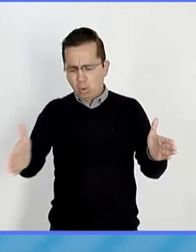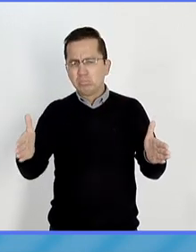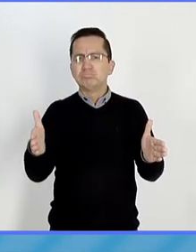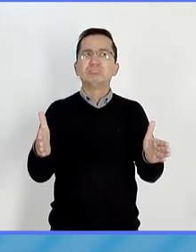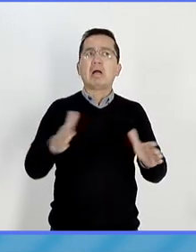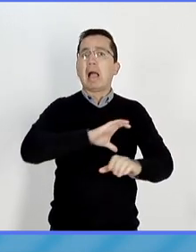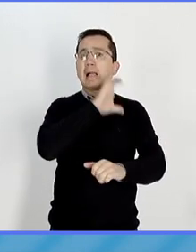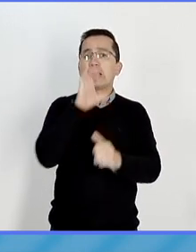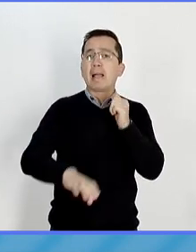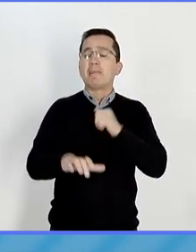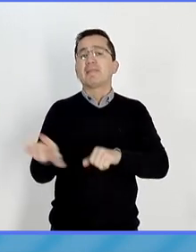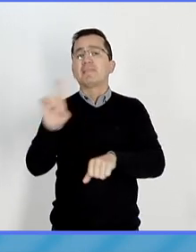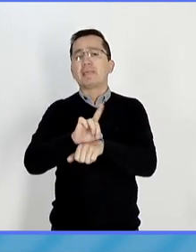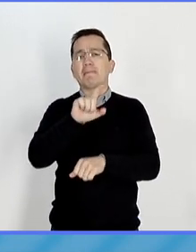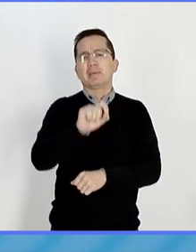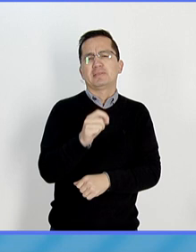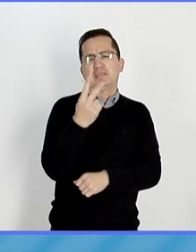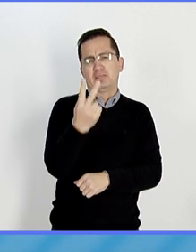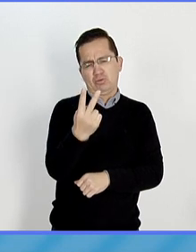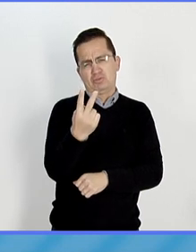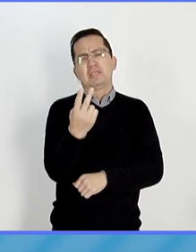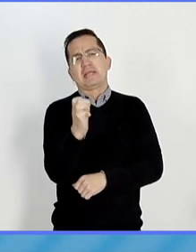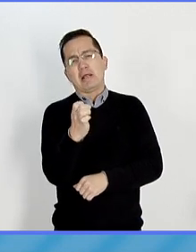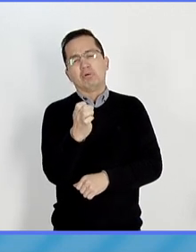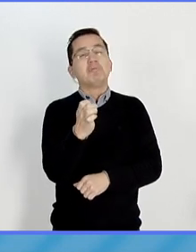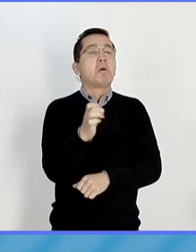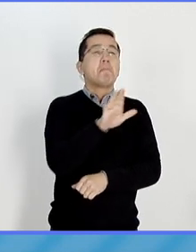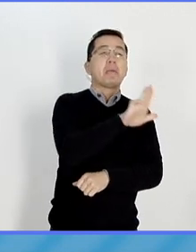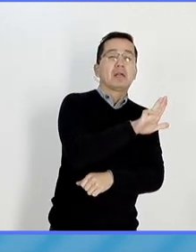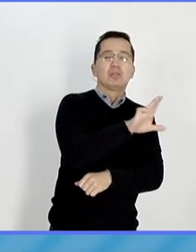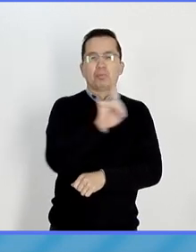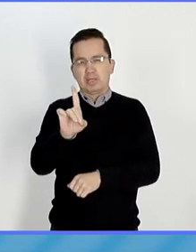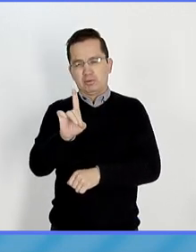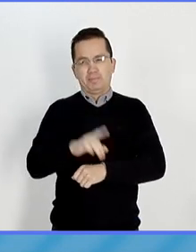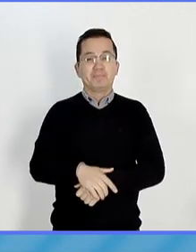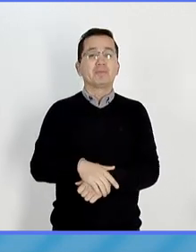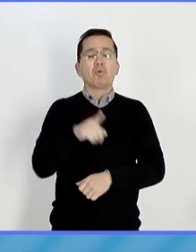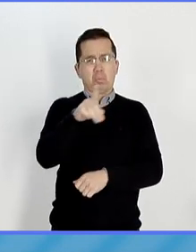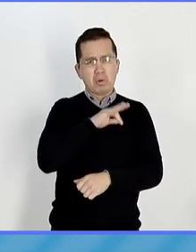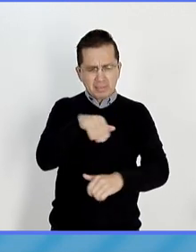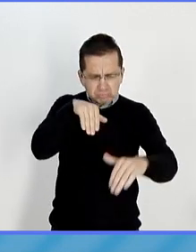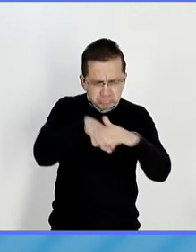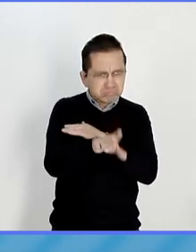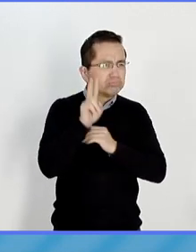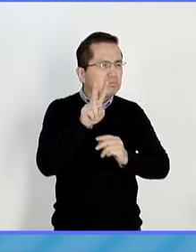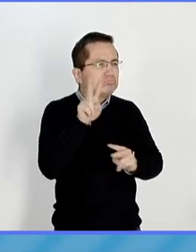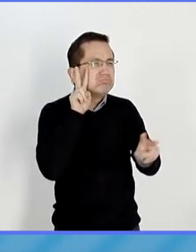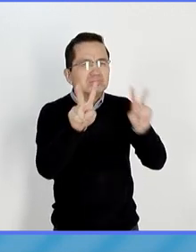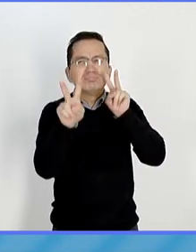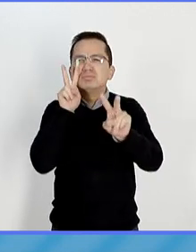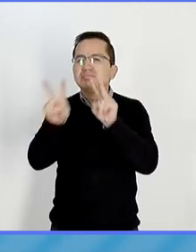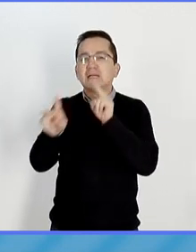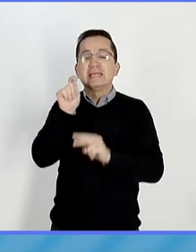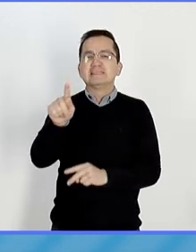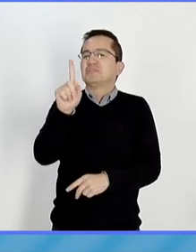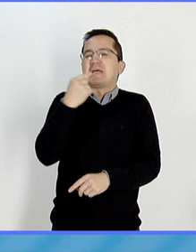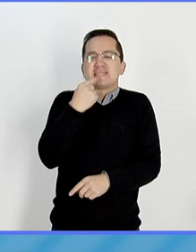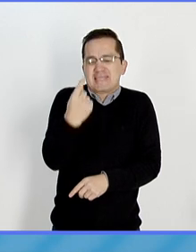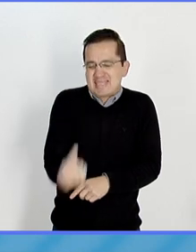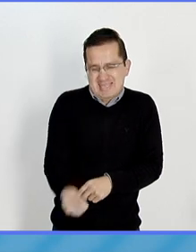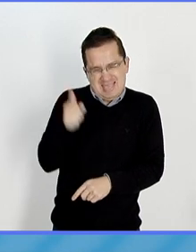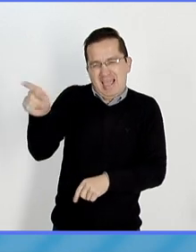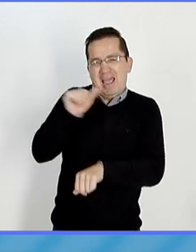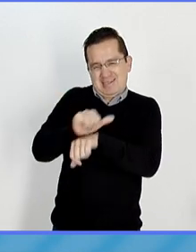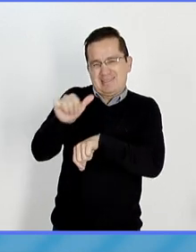22 de enero, de miércoles a domingo. No se pierdan la oportunidad de reflexionar junto a la niña más querida de Argentina sobre la